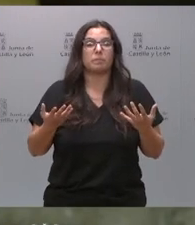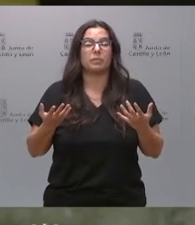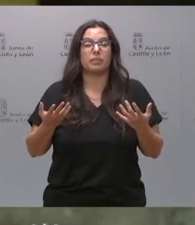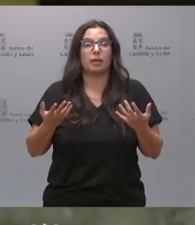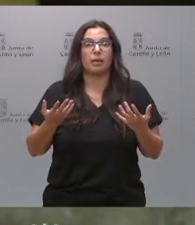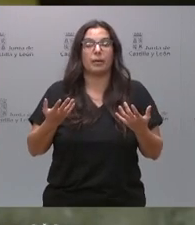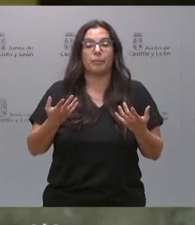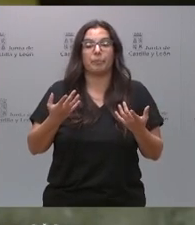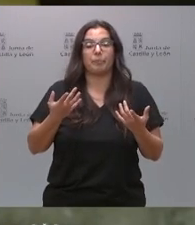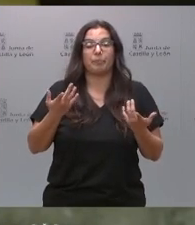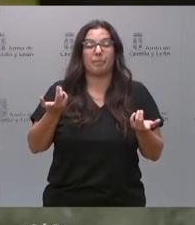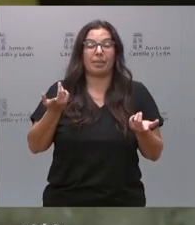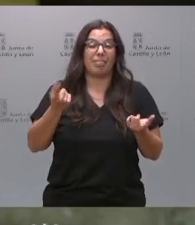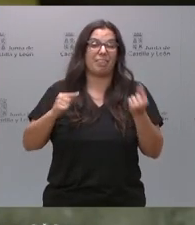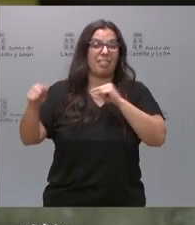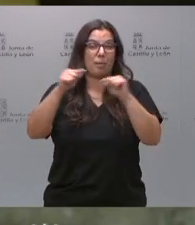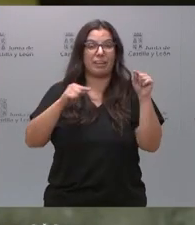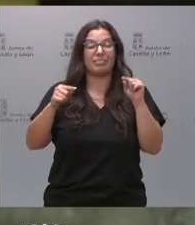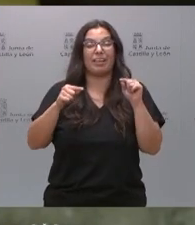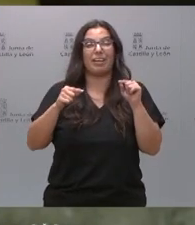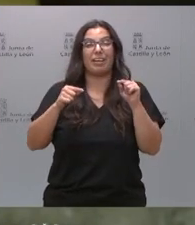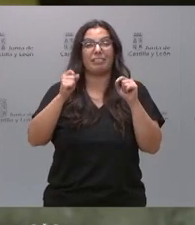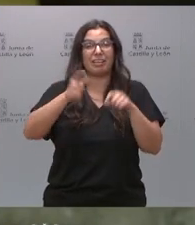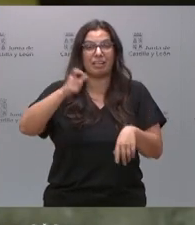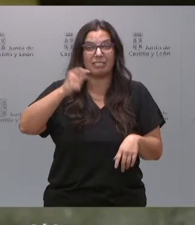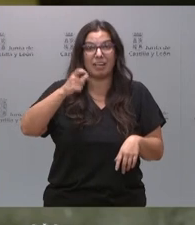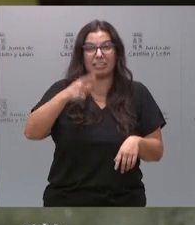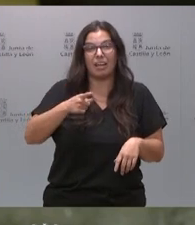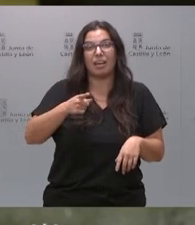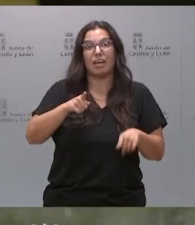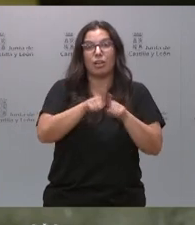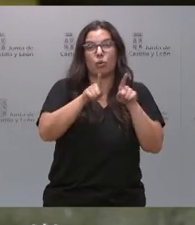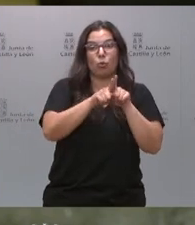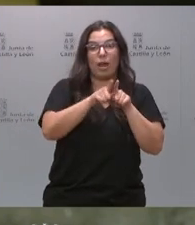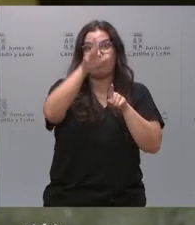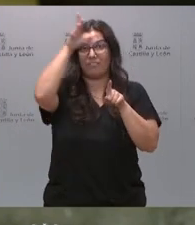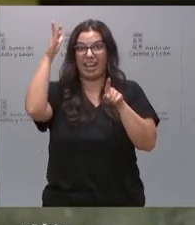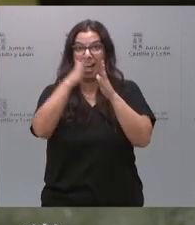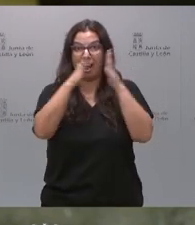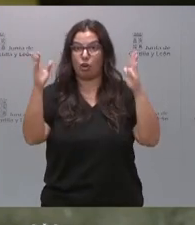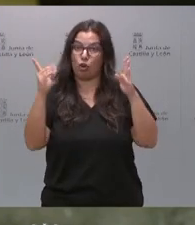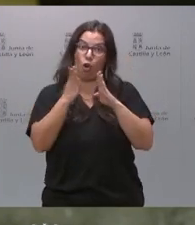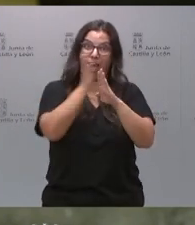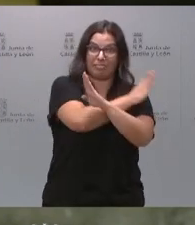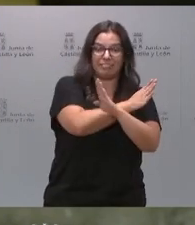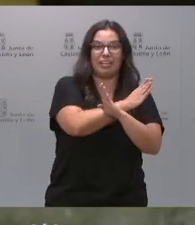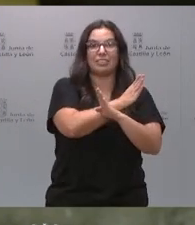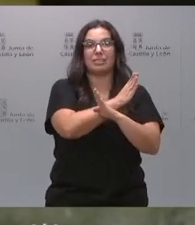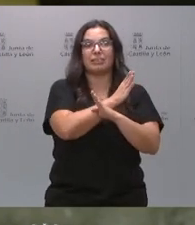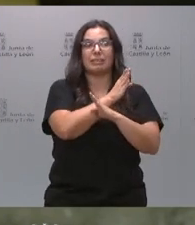celebrar este debate a lo largo de los últimos meses del periodo de sesiones que va de enero a junio.